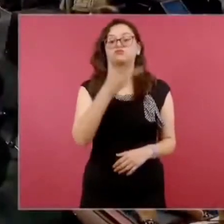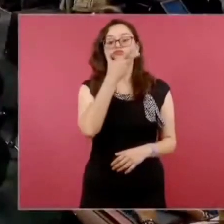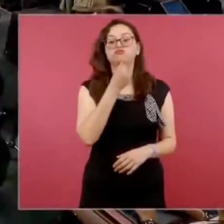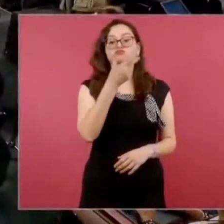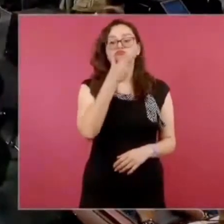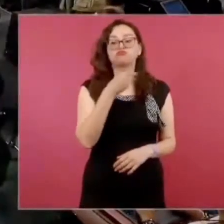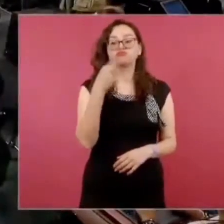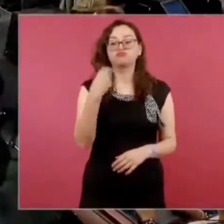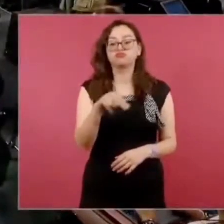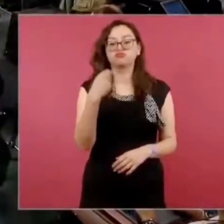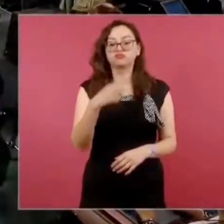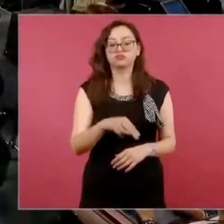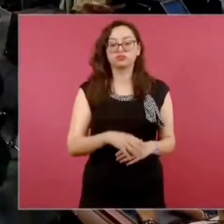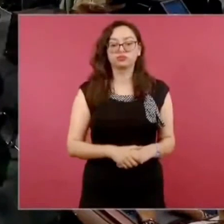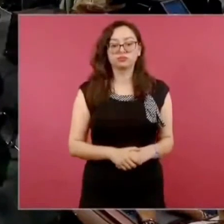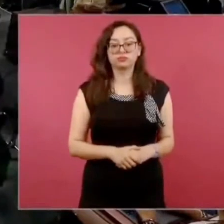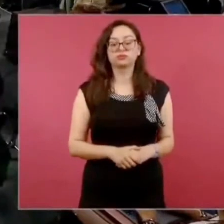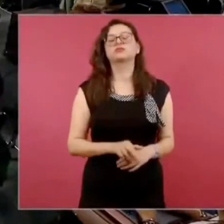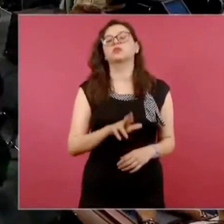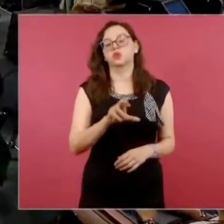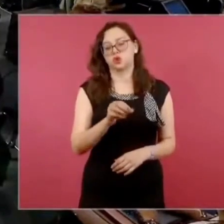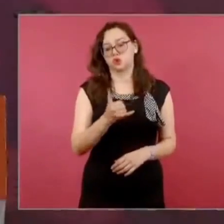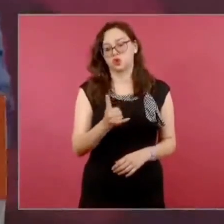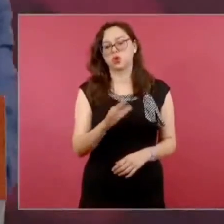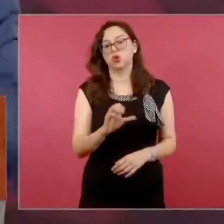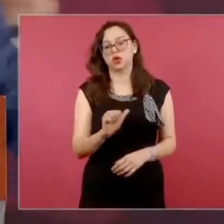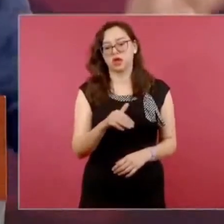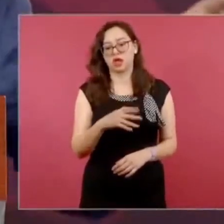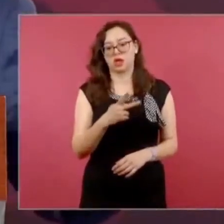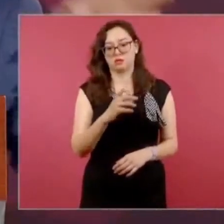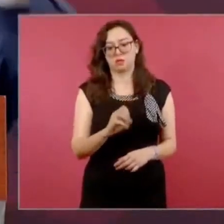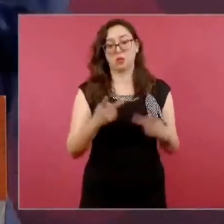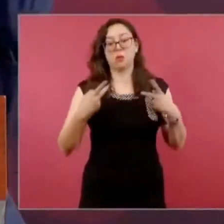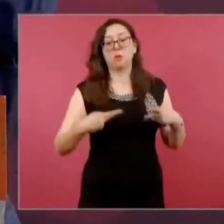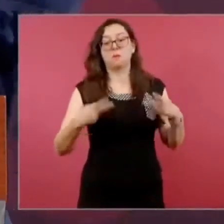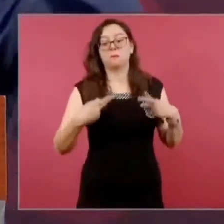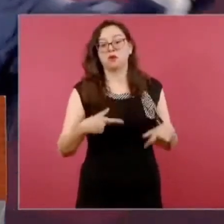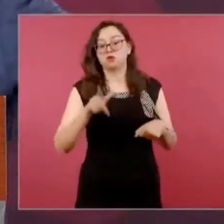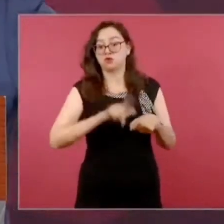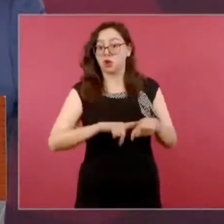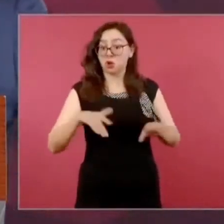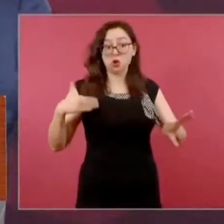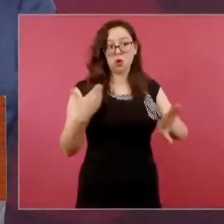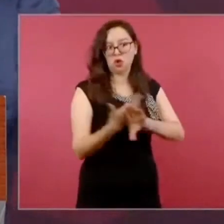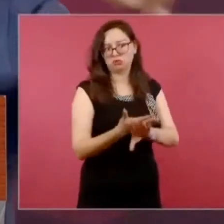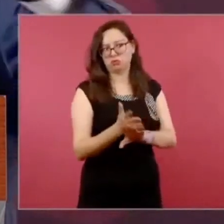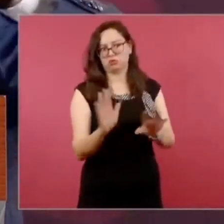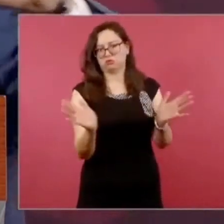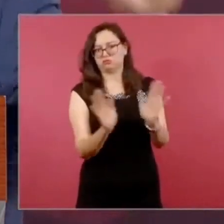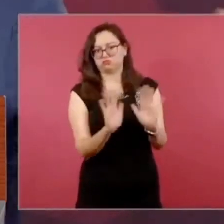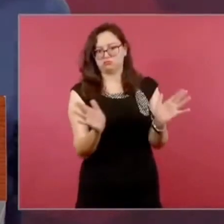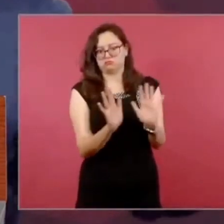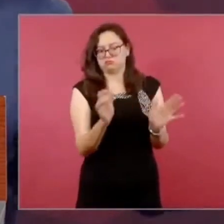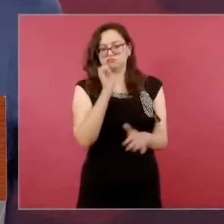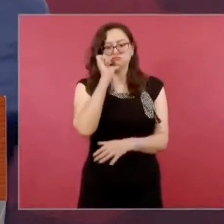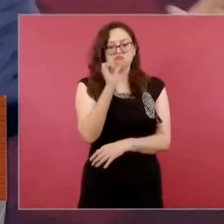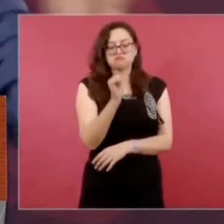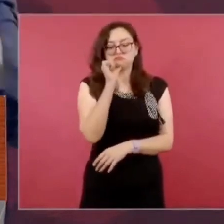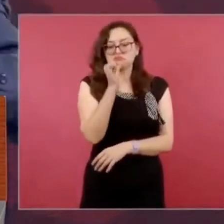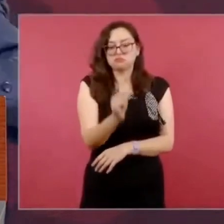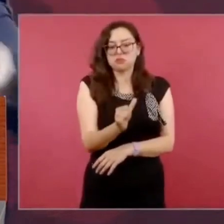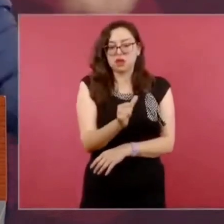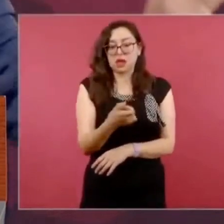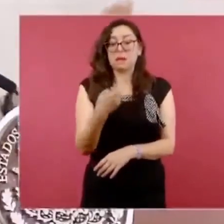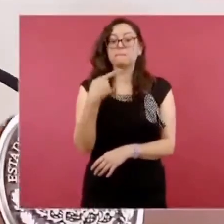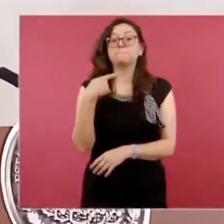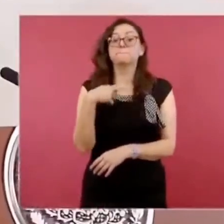de Mitoski? Roy Campos, que no es nada personal, es Roy, es que, como